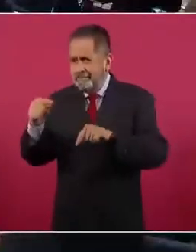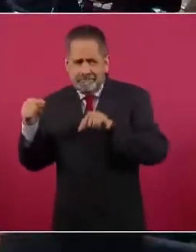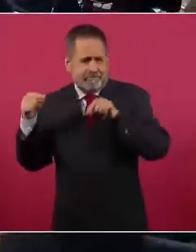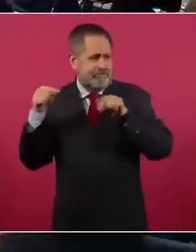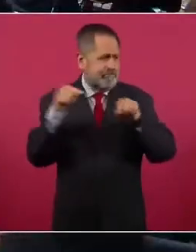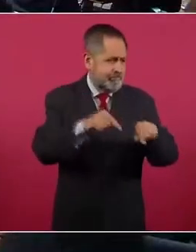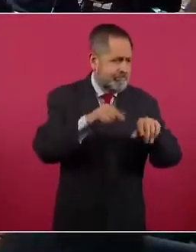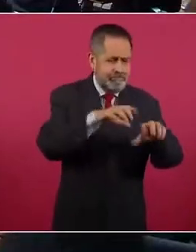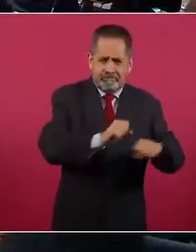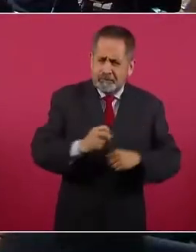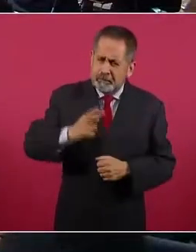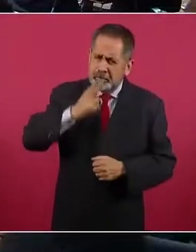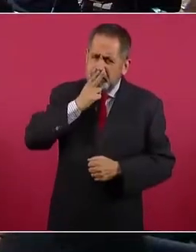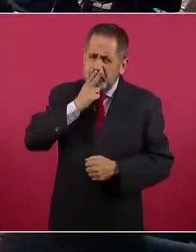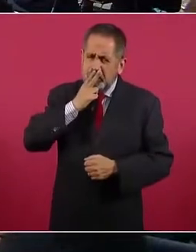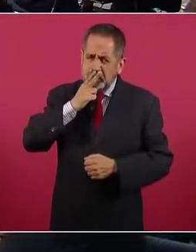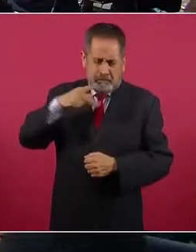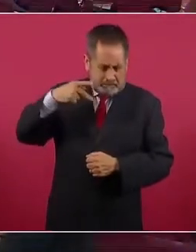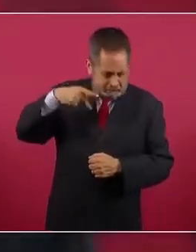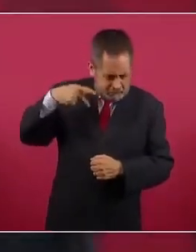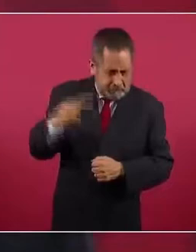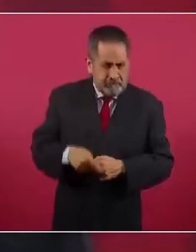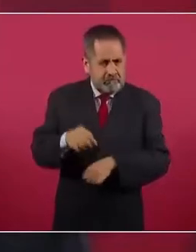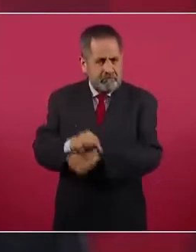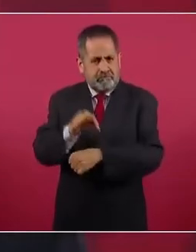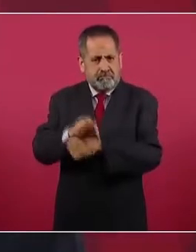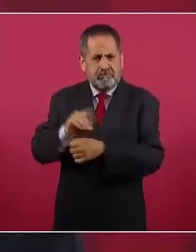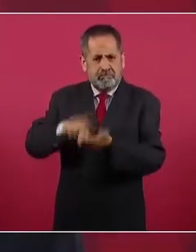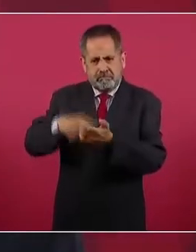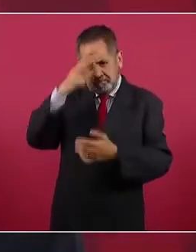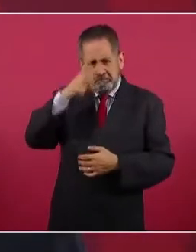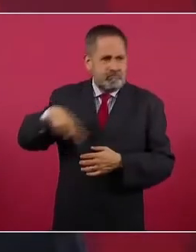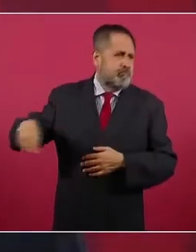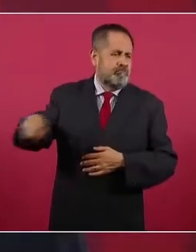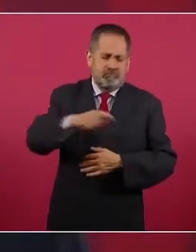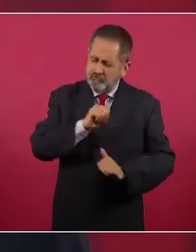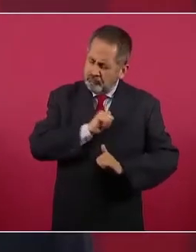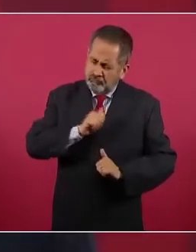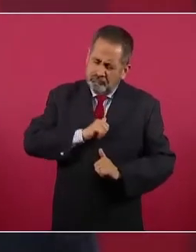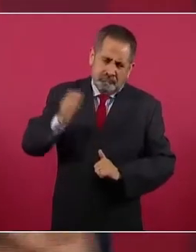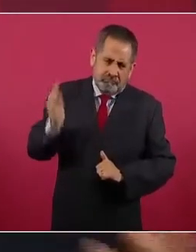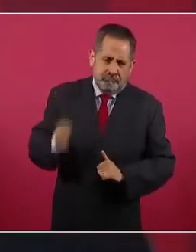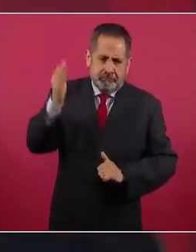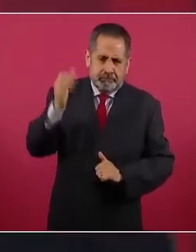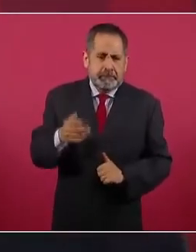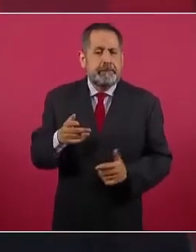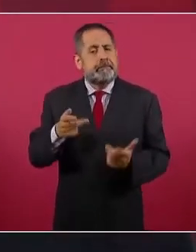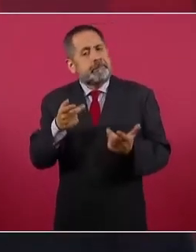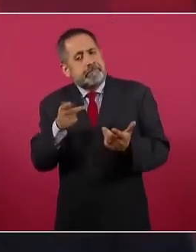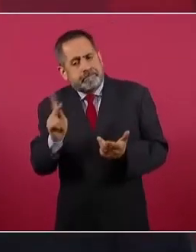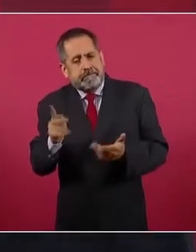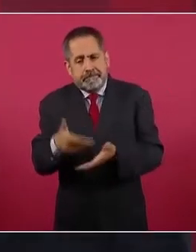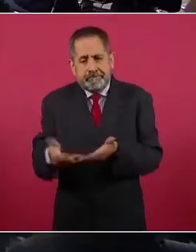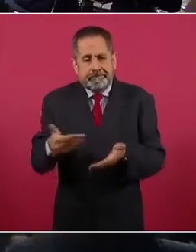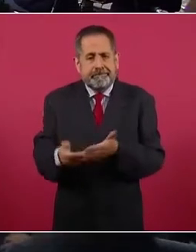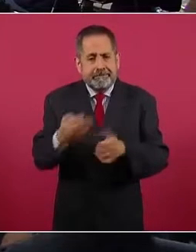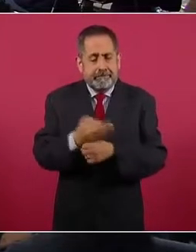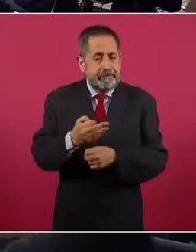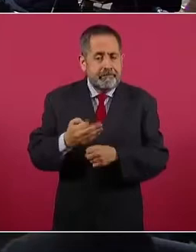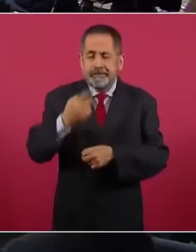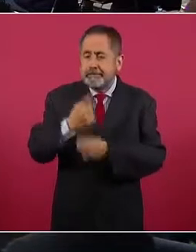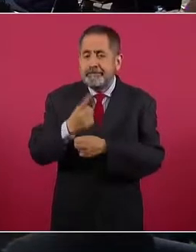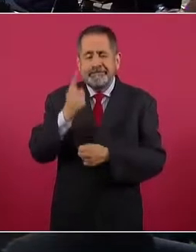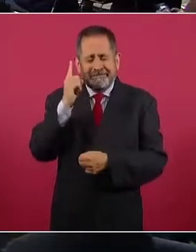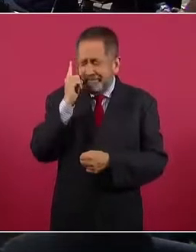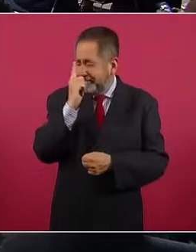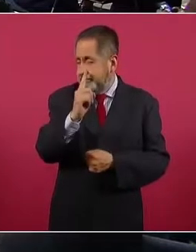patriotas los que defendemos nuestra soberanía, pero en este caso el principal